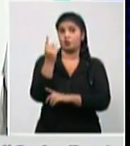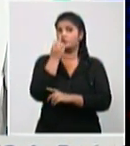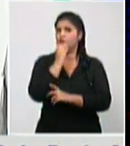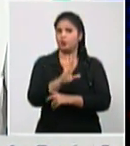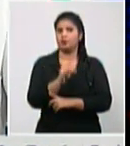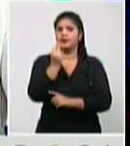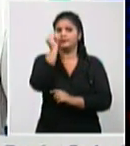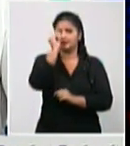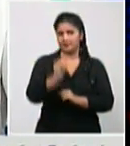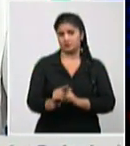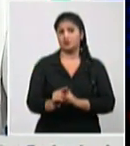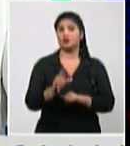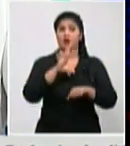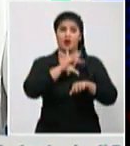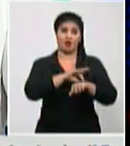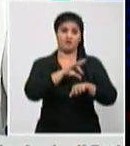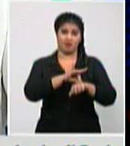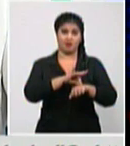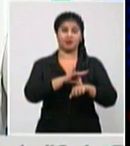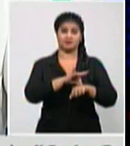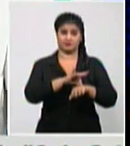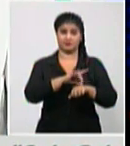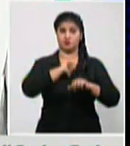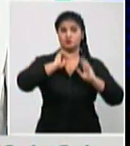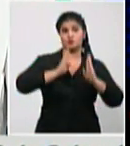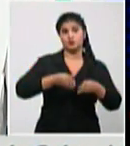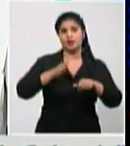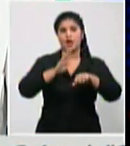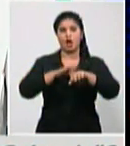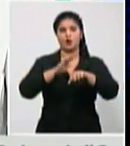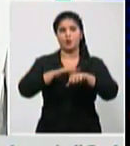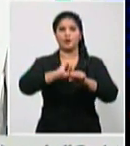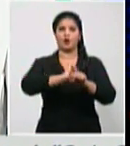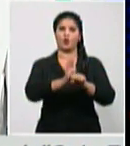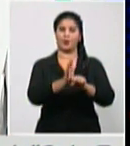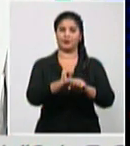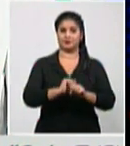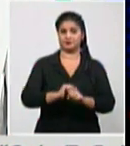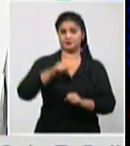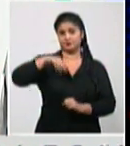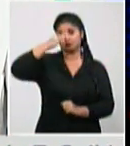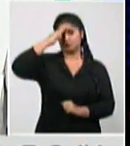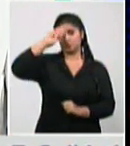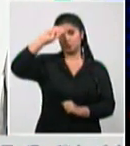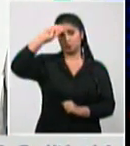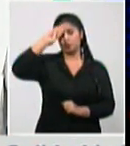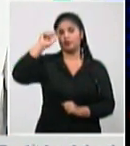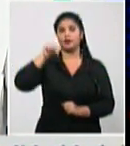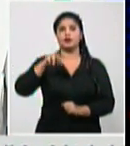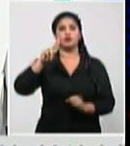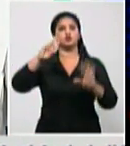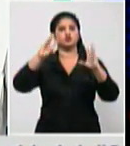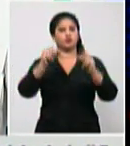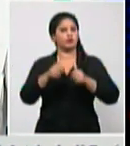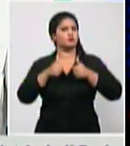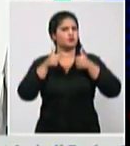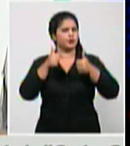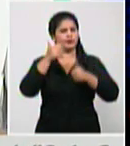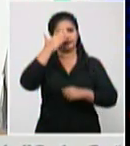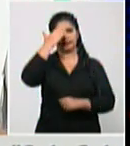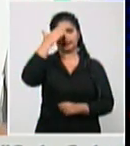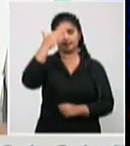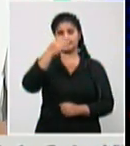Cuba si exhibe un grupo de resultados que no podemos desecirlo y es el esfuerzo del